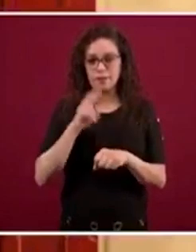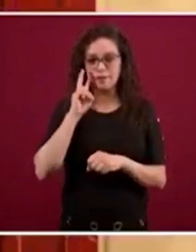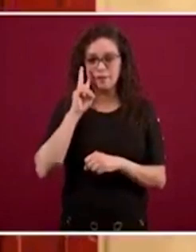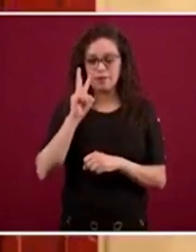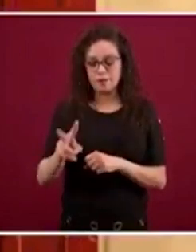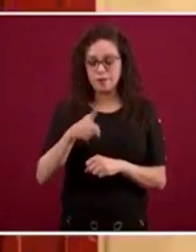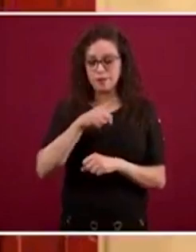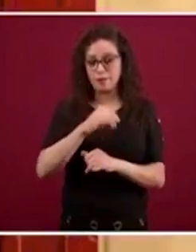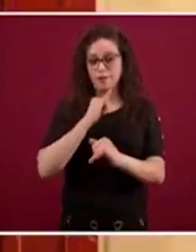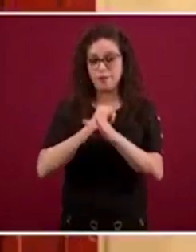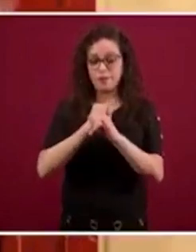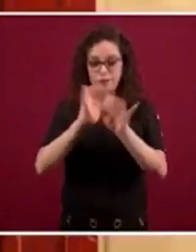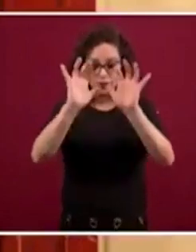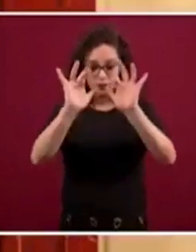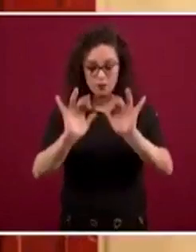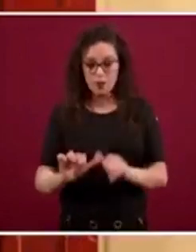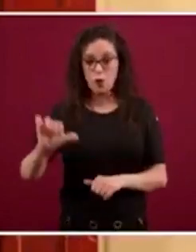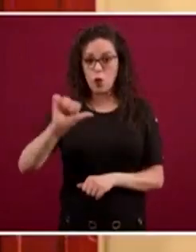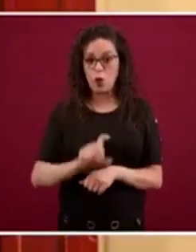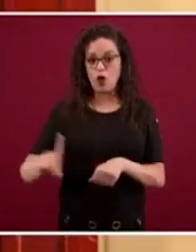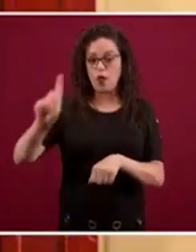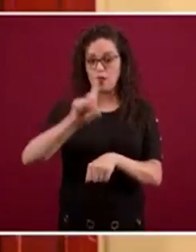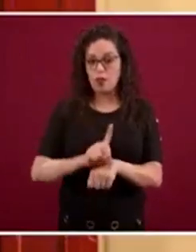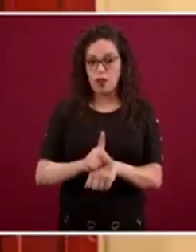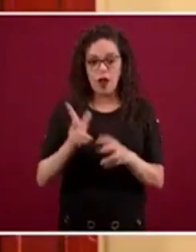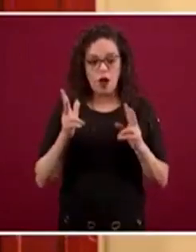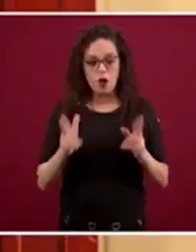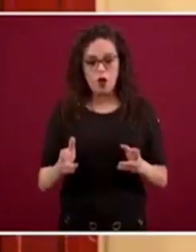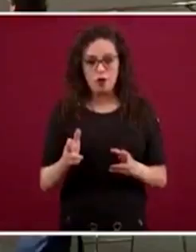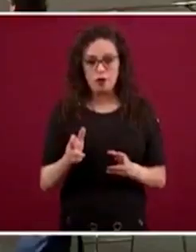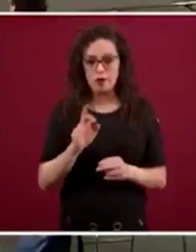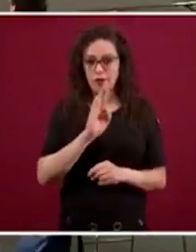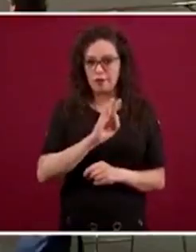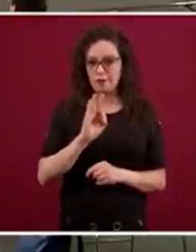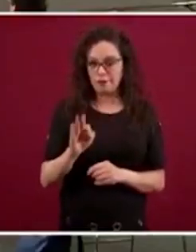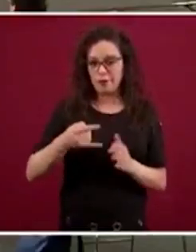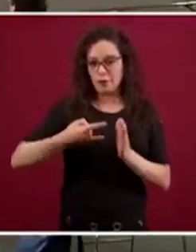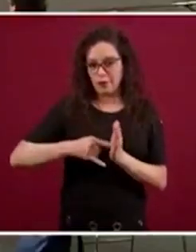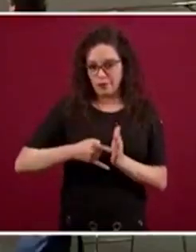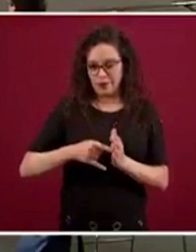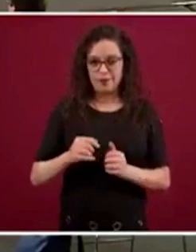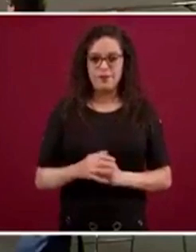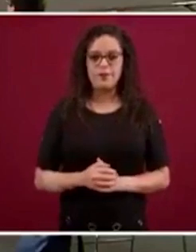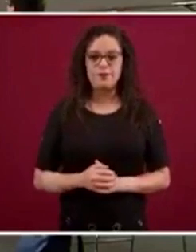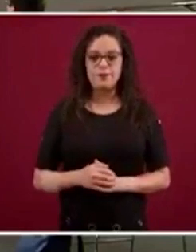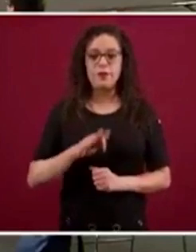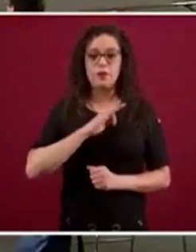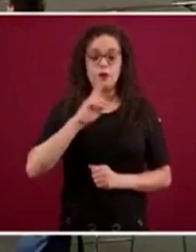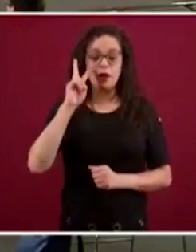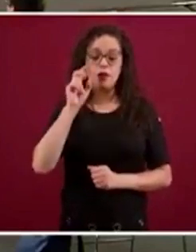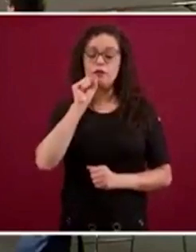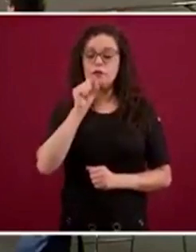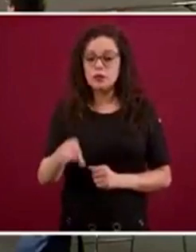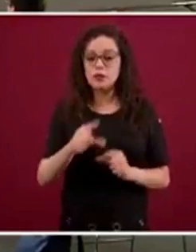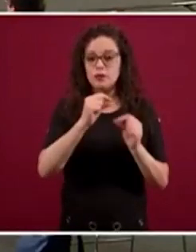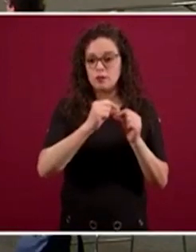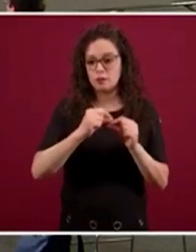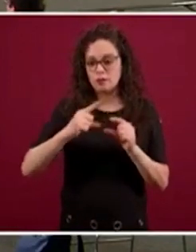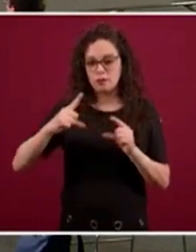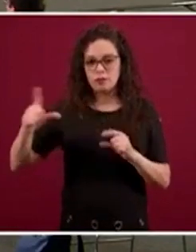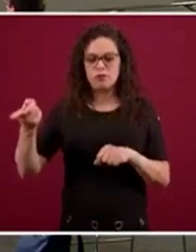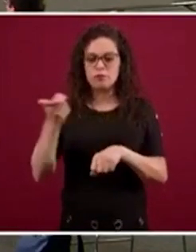corte del día de hoy y pueden ustedes ver la distribución que ya también habíamos estado presentando